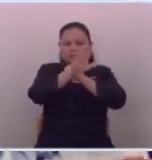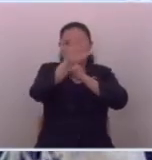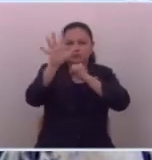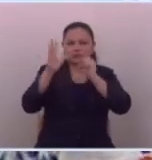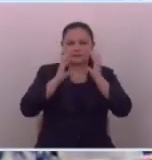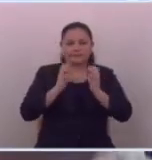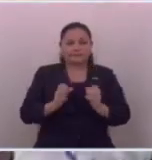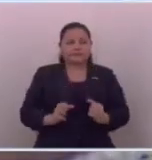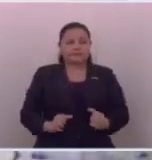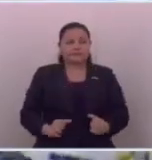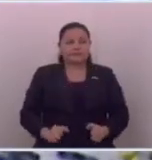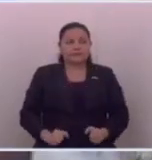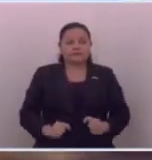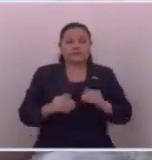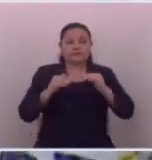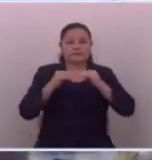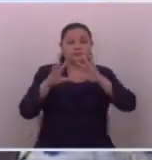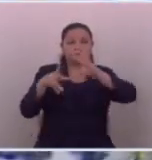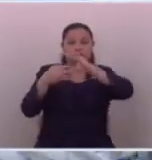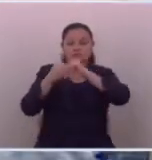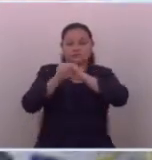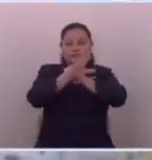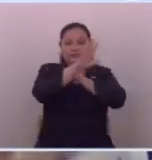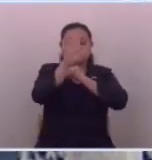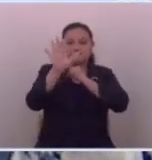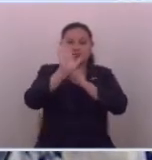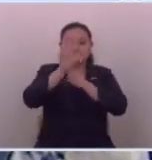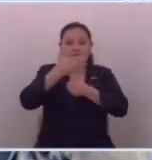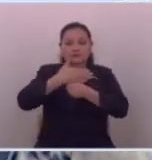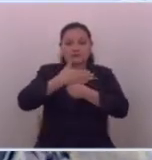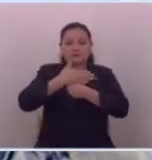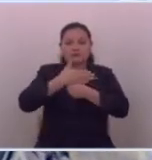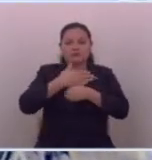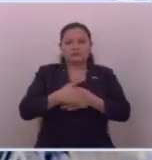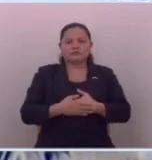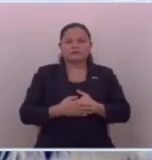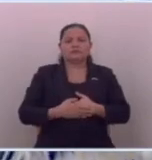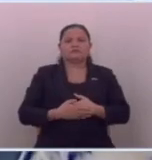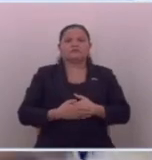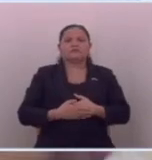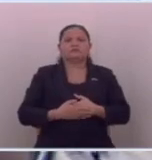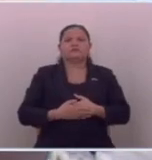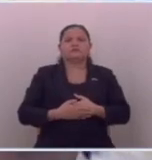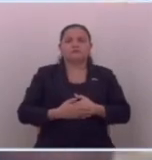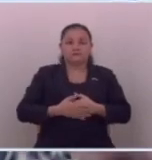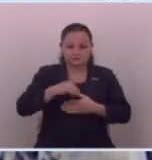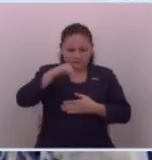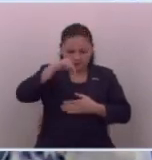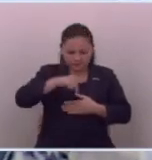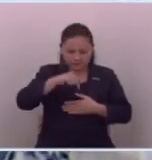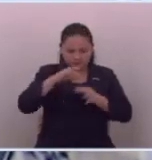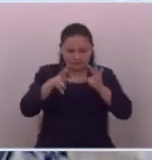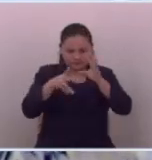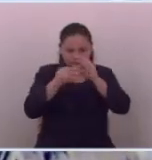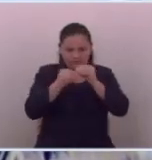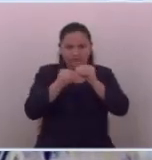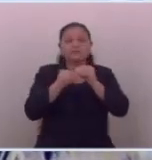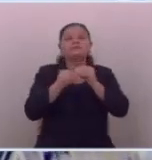gubernamental y además de propaganda de su partido y a esto se le suma